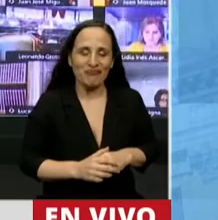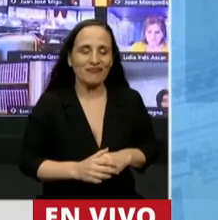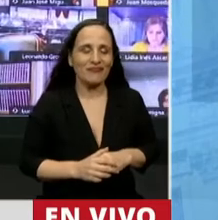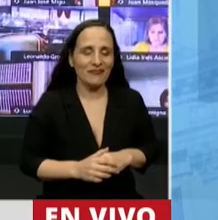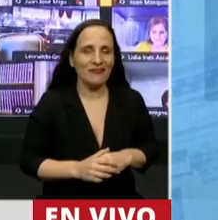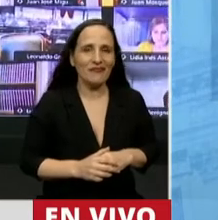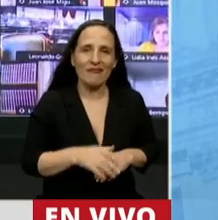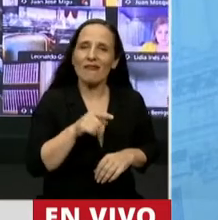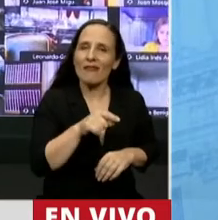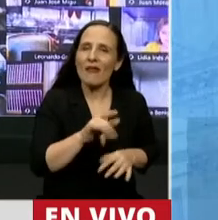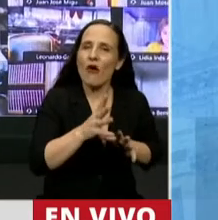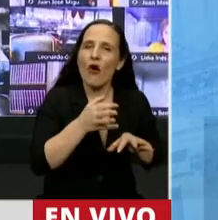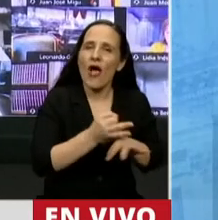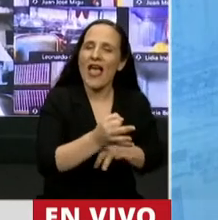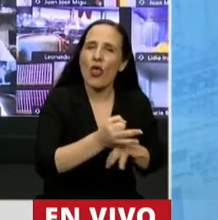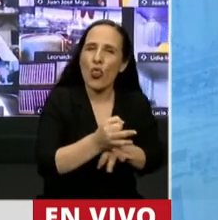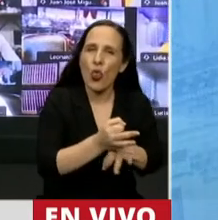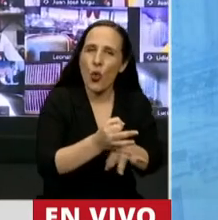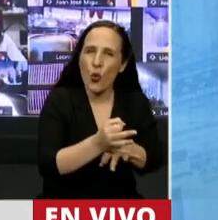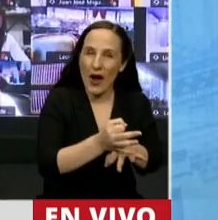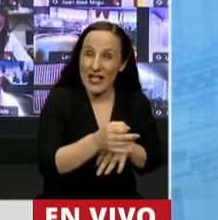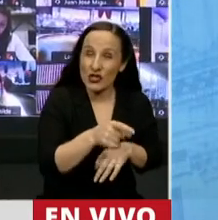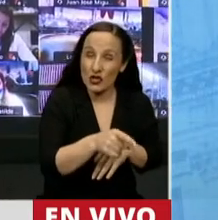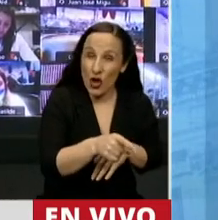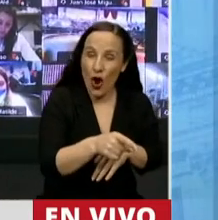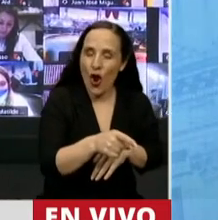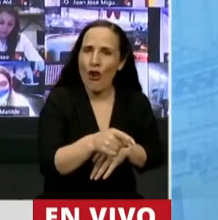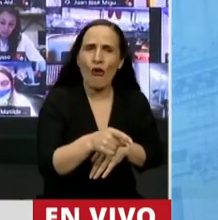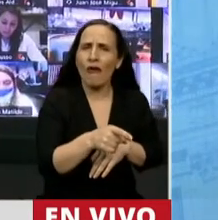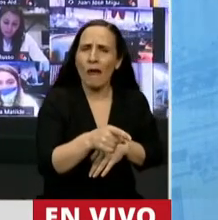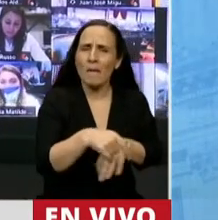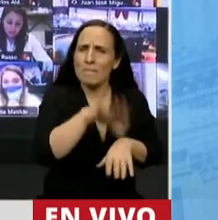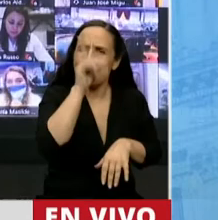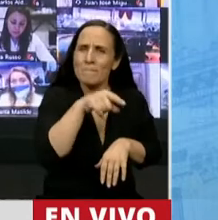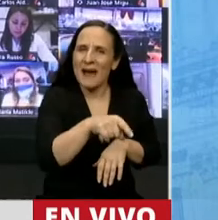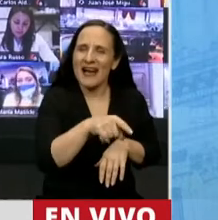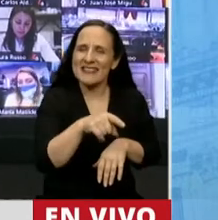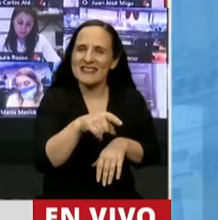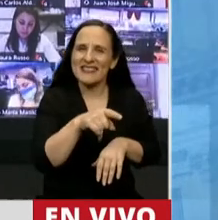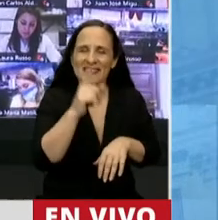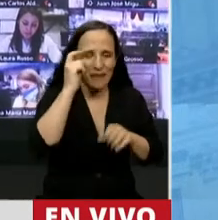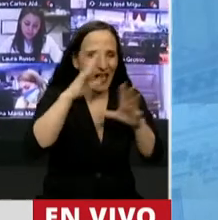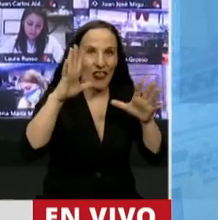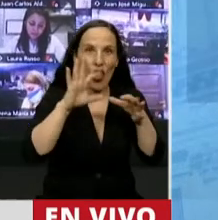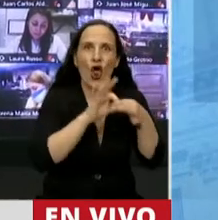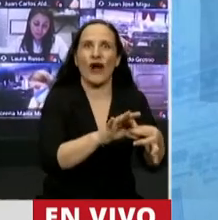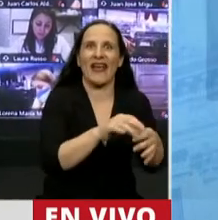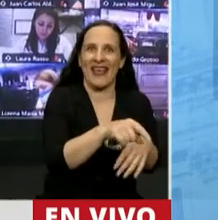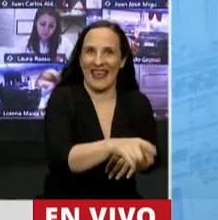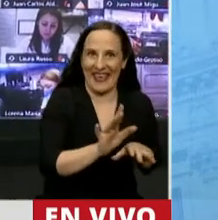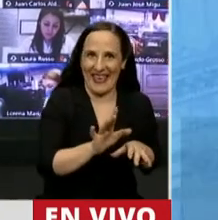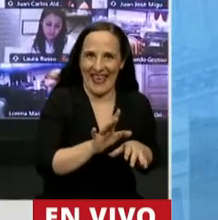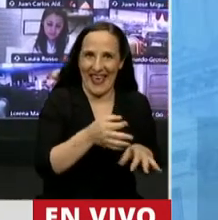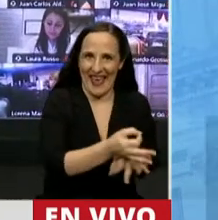educación que tiende a ideologizar todo, pero